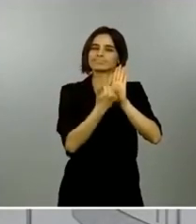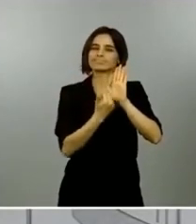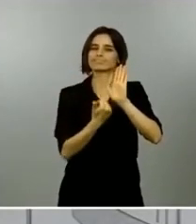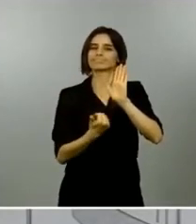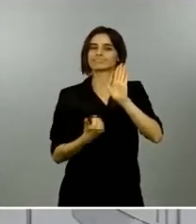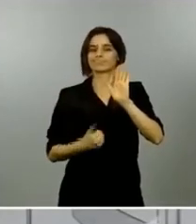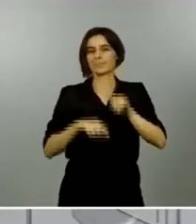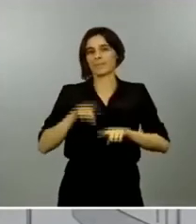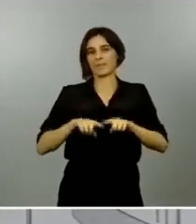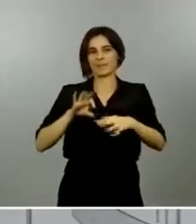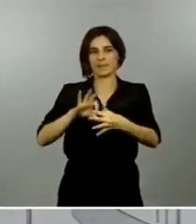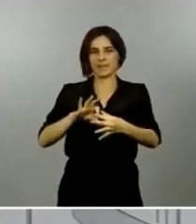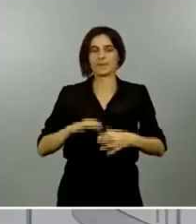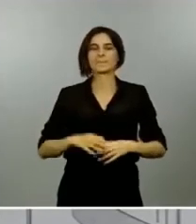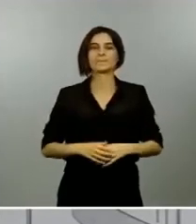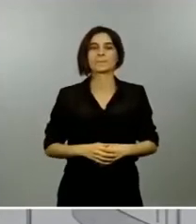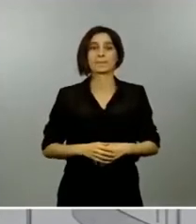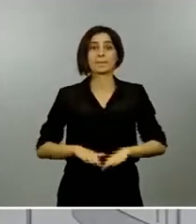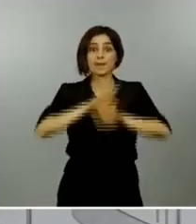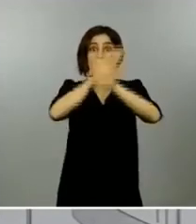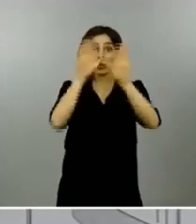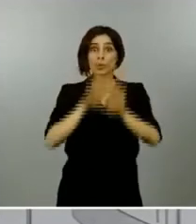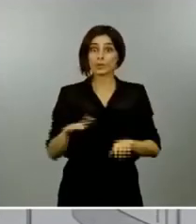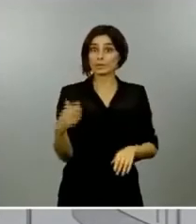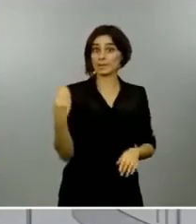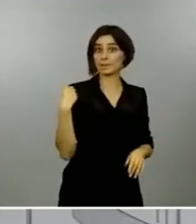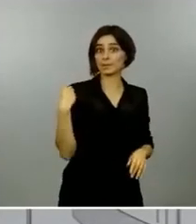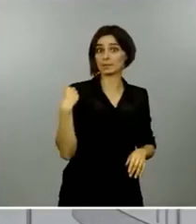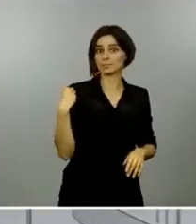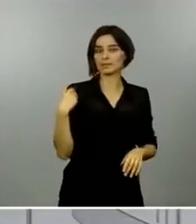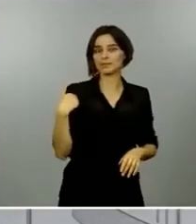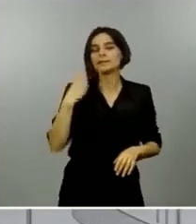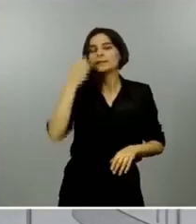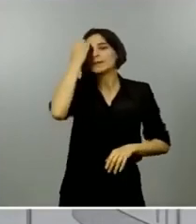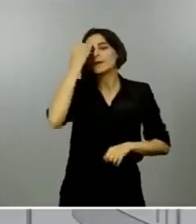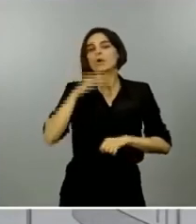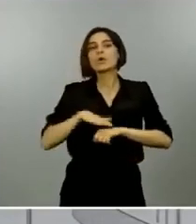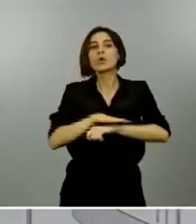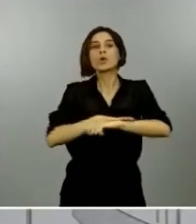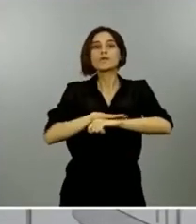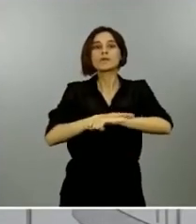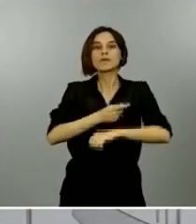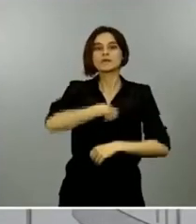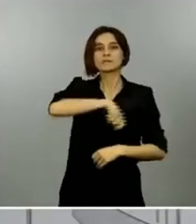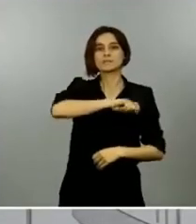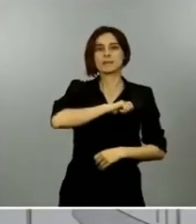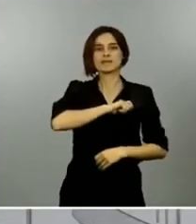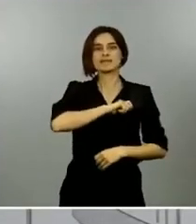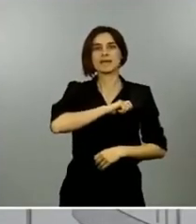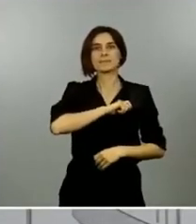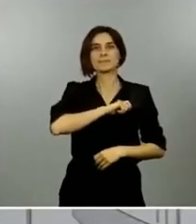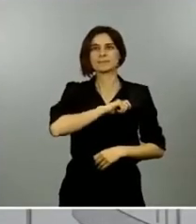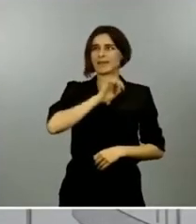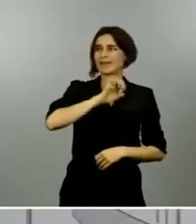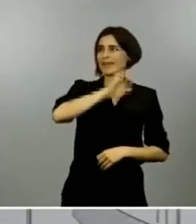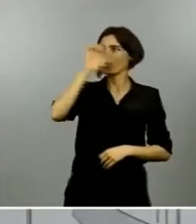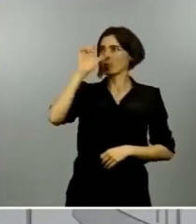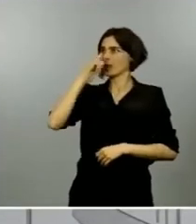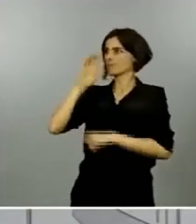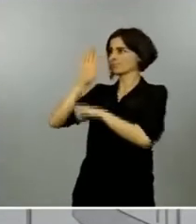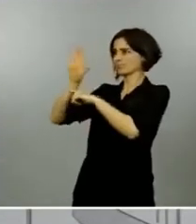última de las cuestiones yo creo que el gobierno de España ha defendido en Europa una respuesta comunitaria